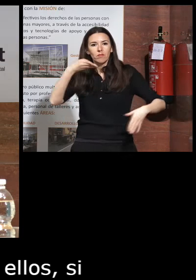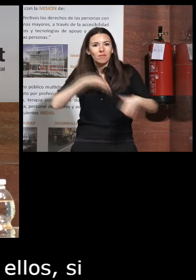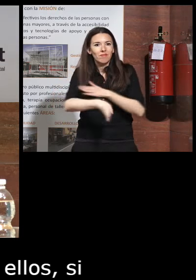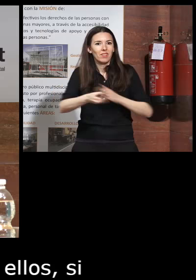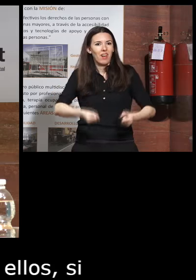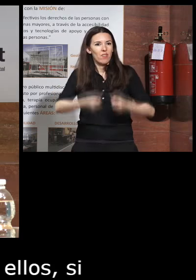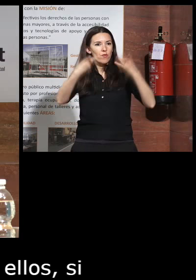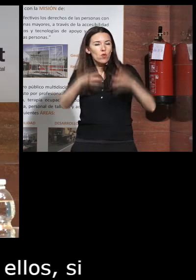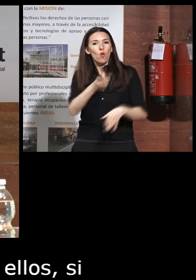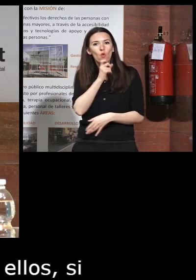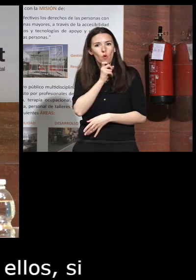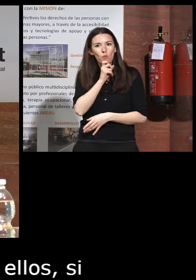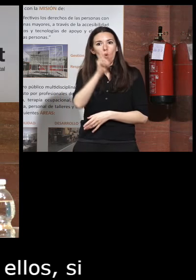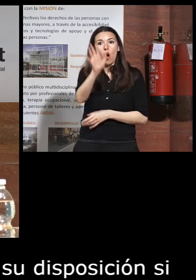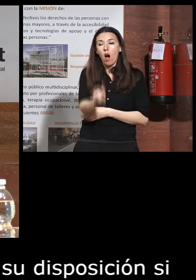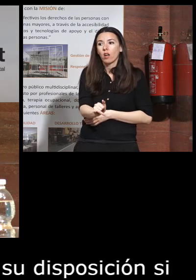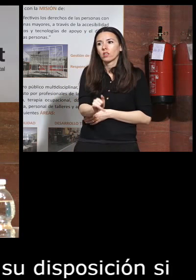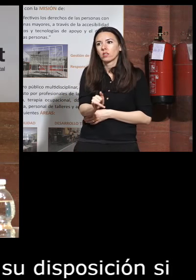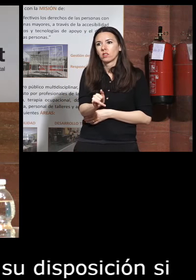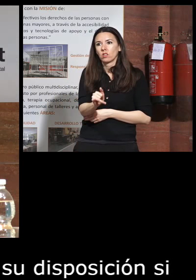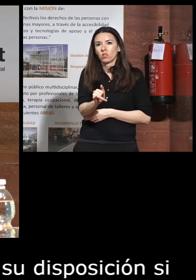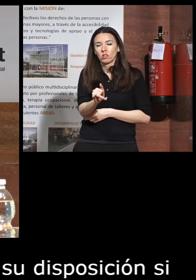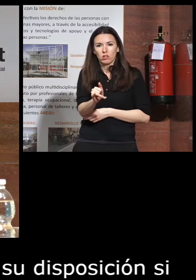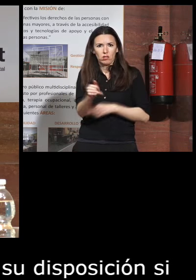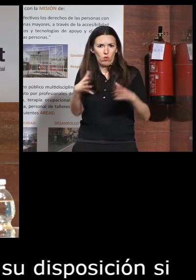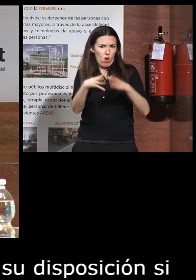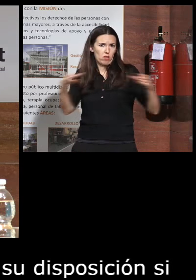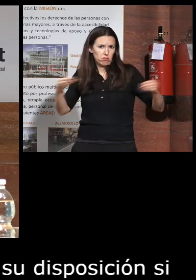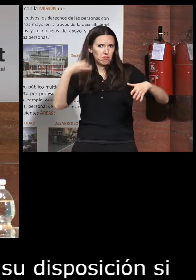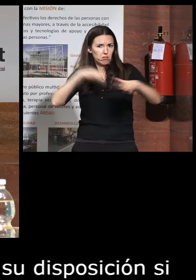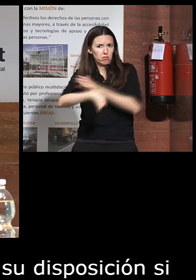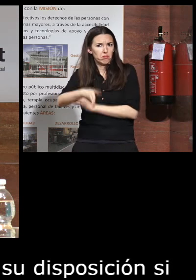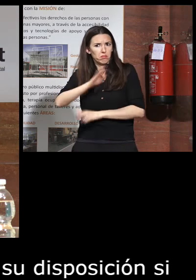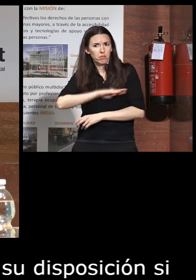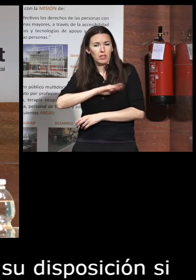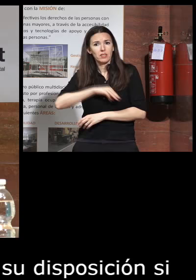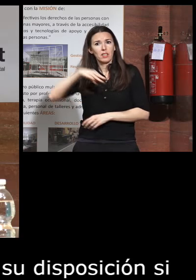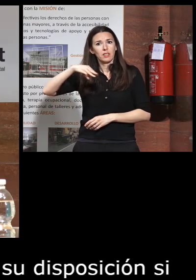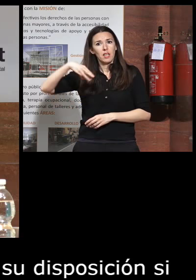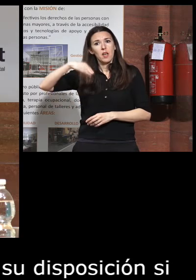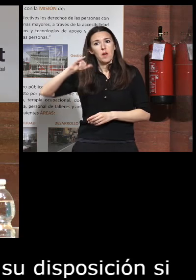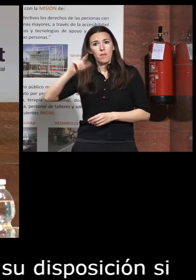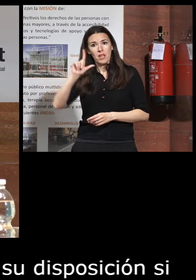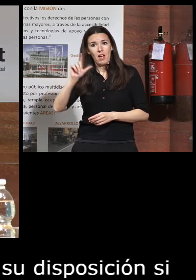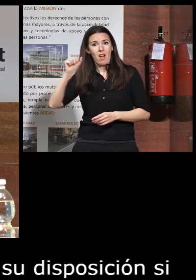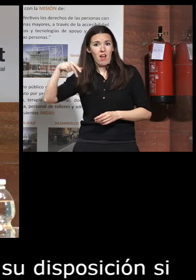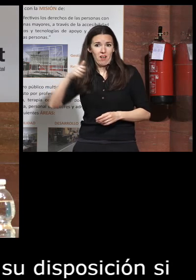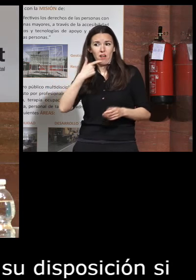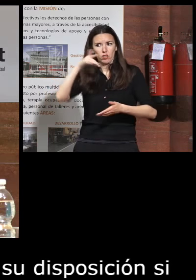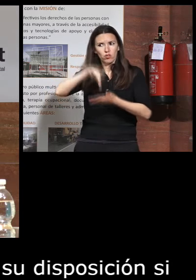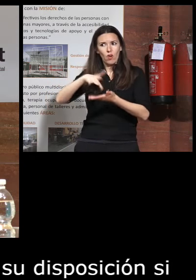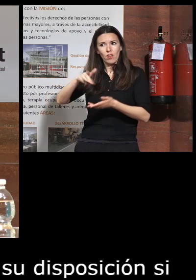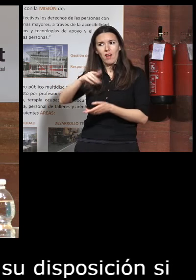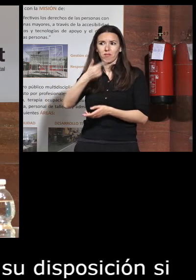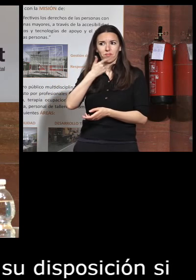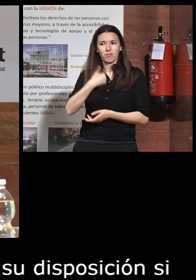edificios tenemos un campus muy accesible Miguel Ángel ha estado y creo que nos dio así